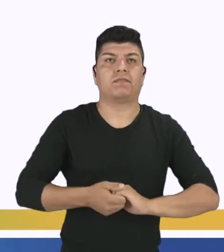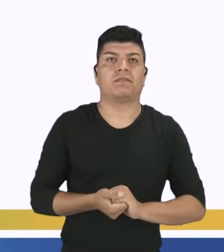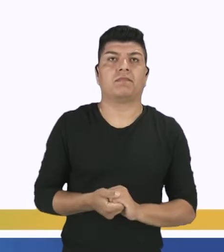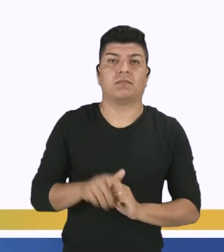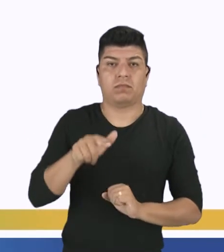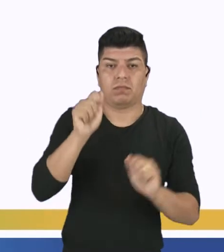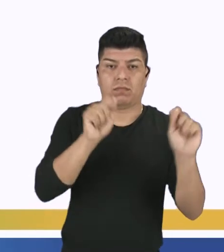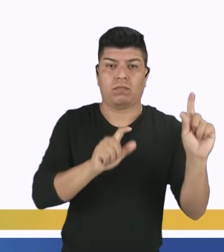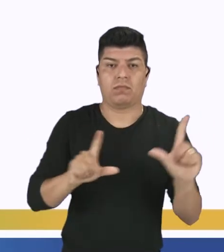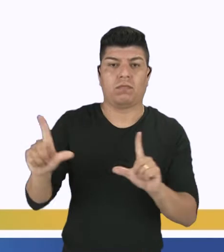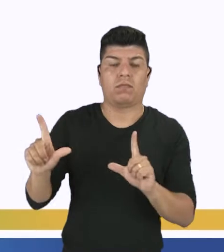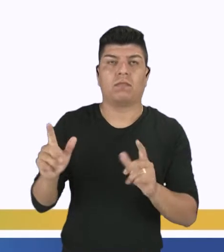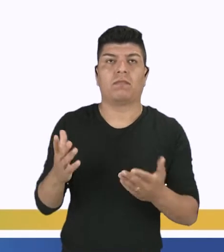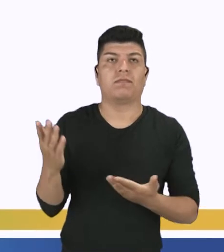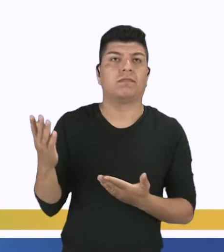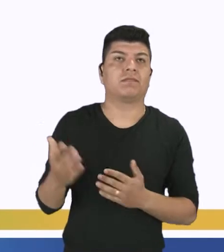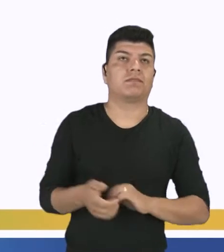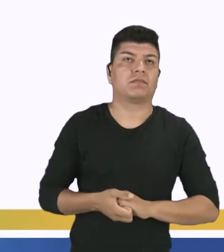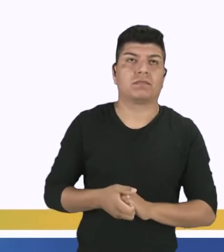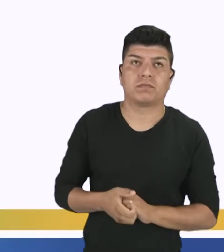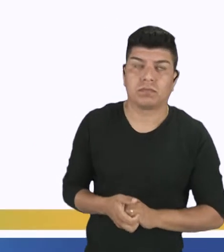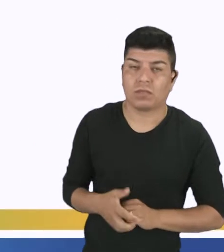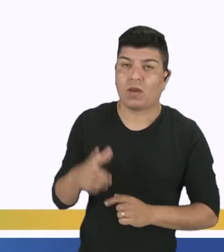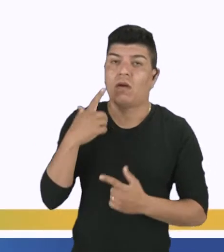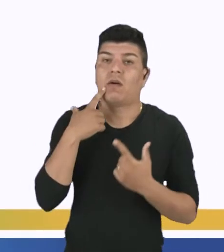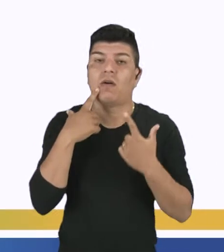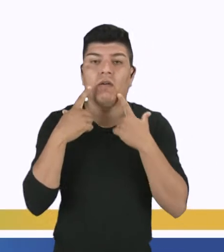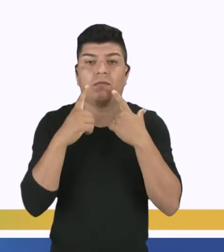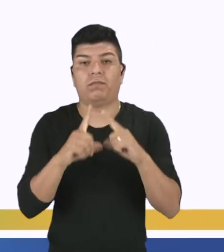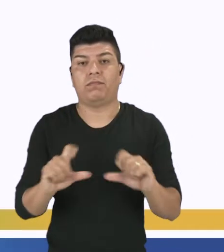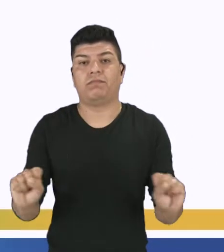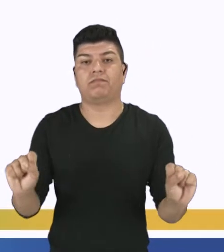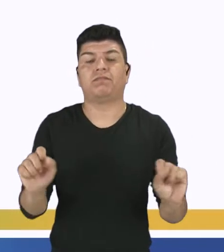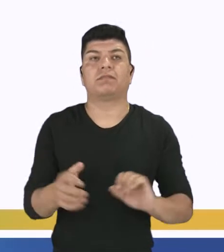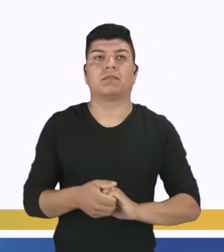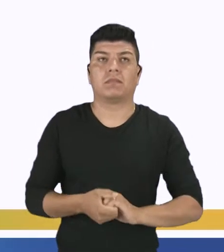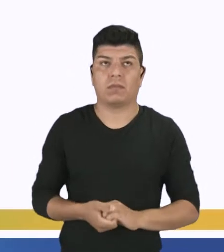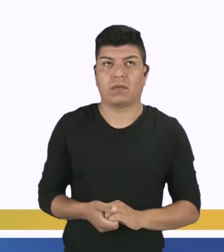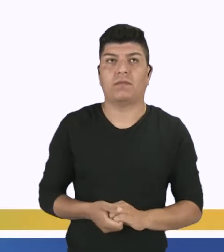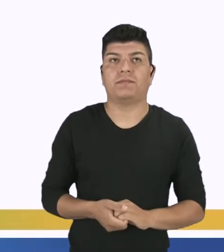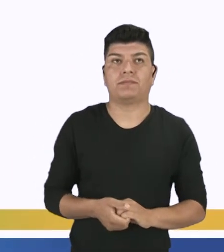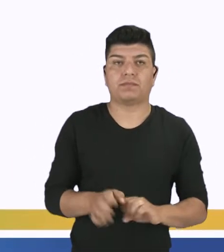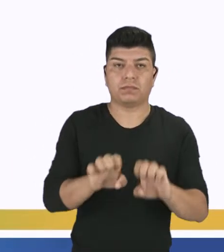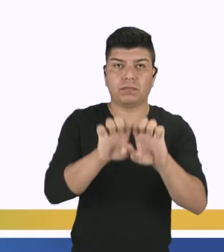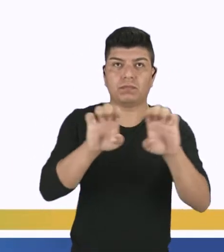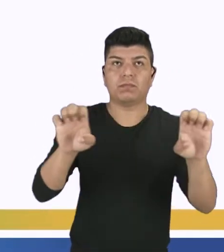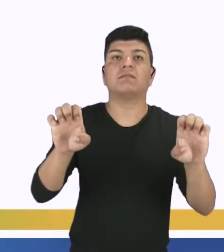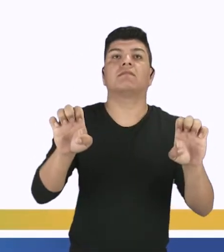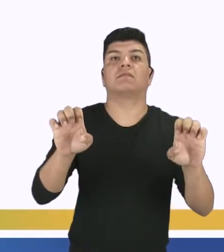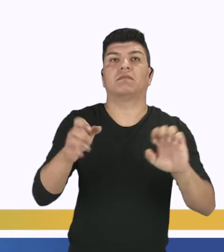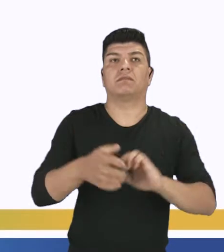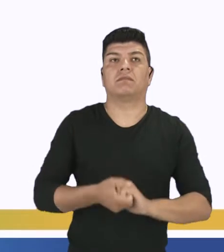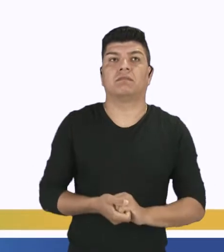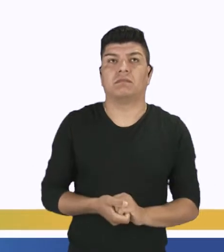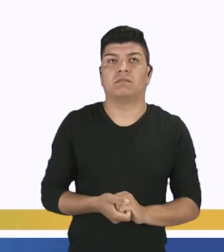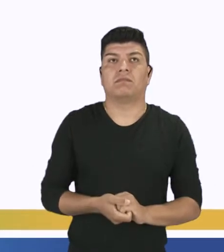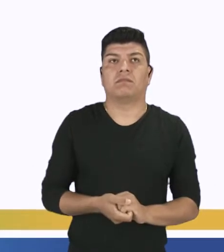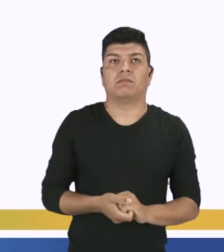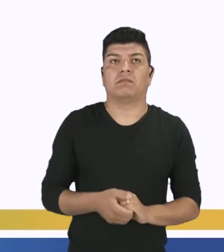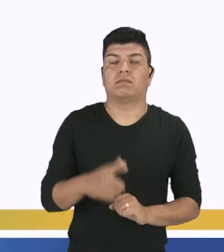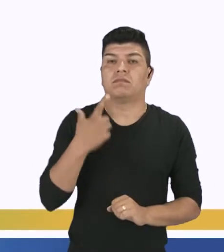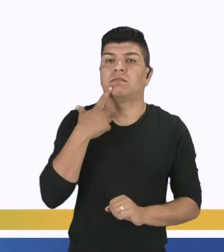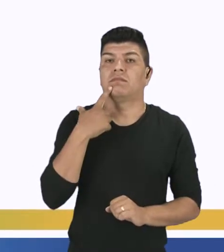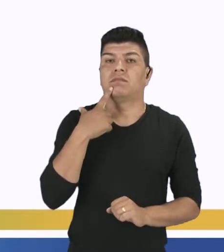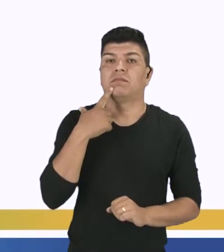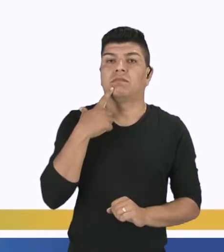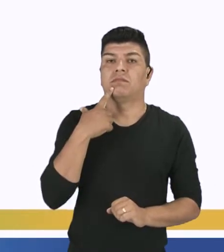Vamos para el próximo slide. El lenguaje. El lenguaje y la estructura. El lenguaje va